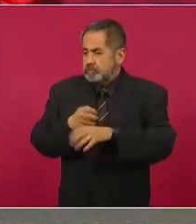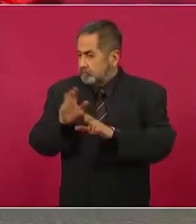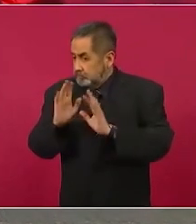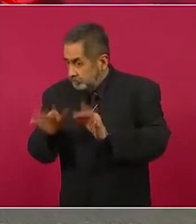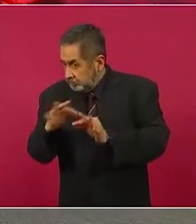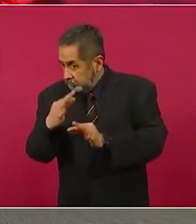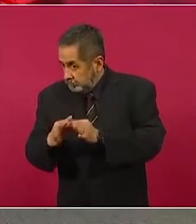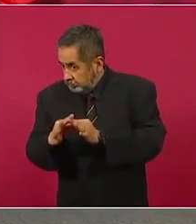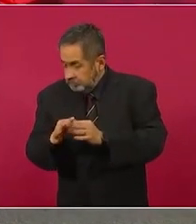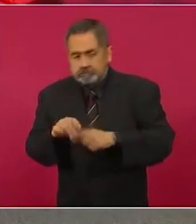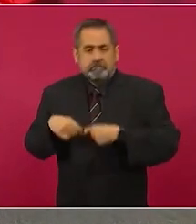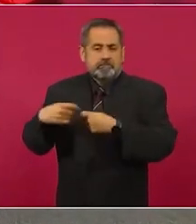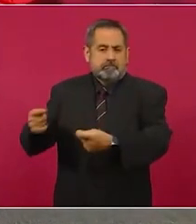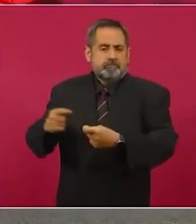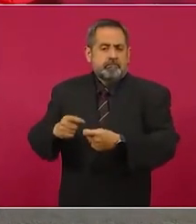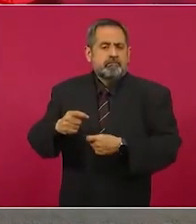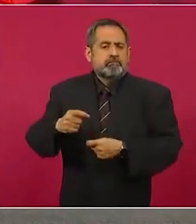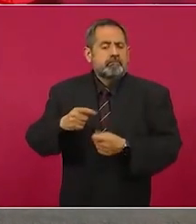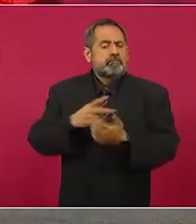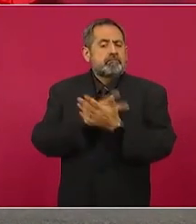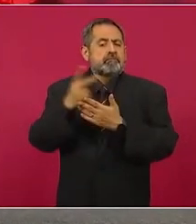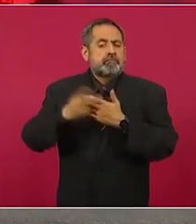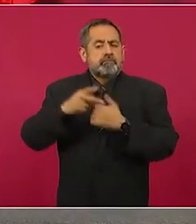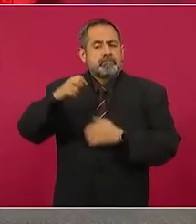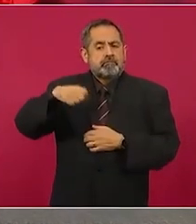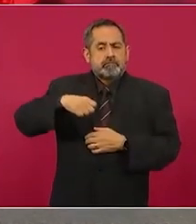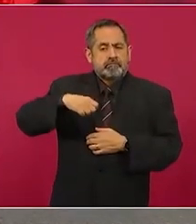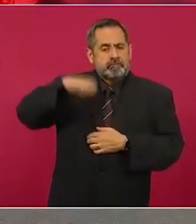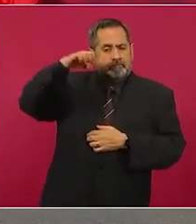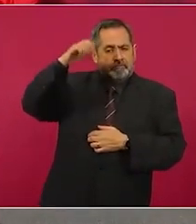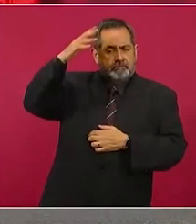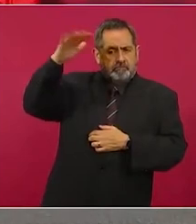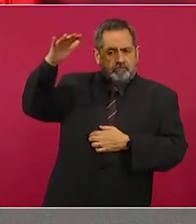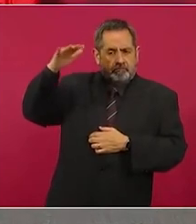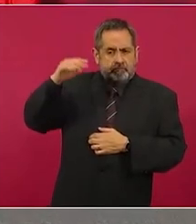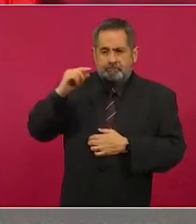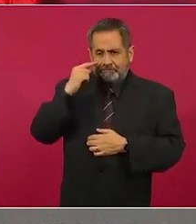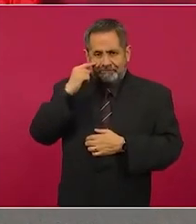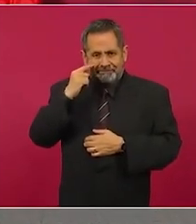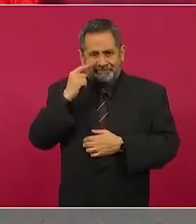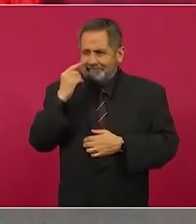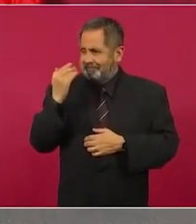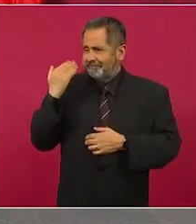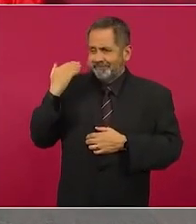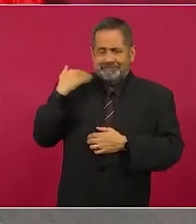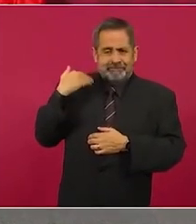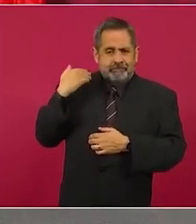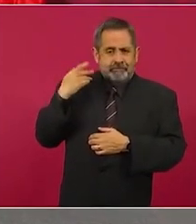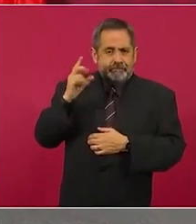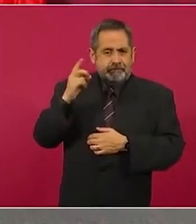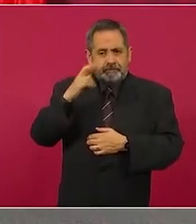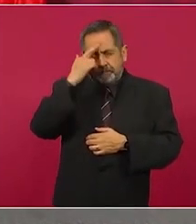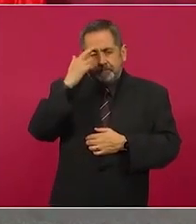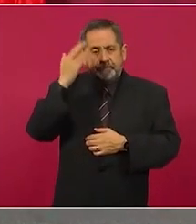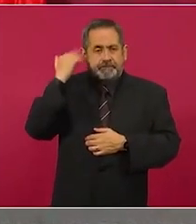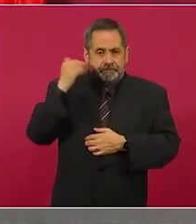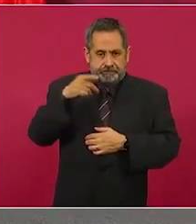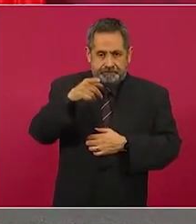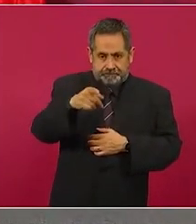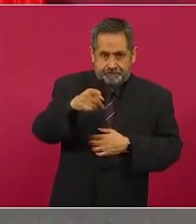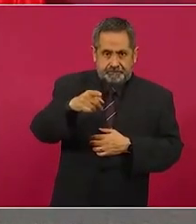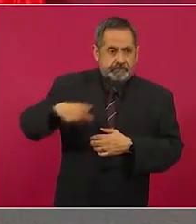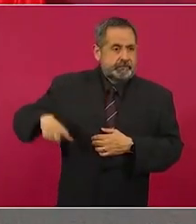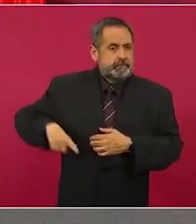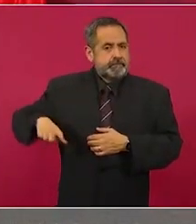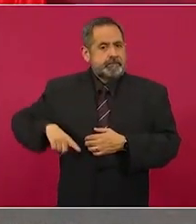programa de adultos mayores. Recientemente, antes de que terminara el año incluso, ustedes saben que el